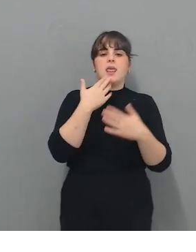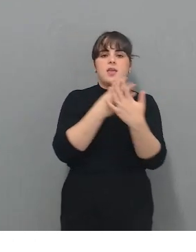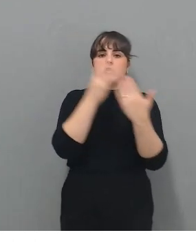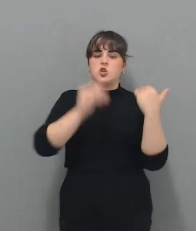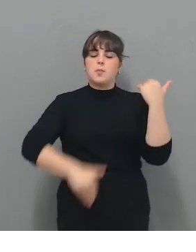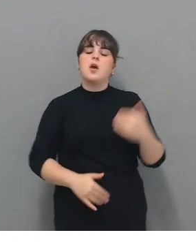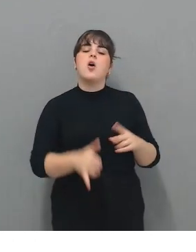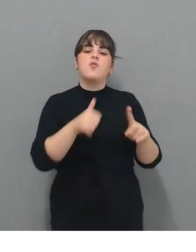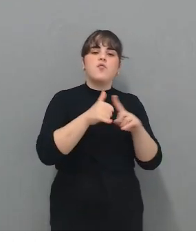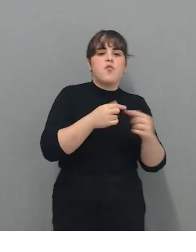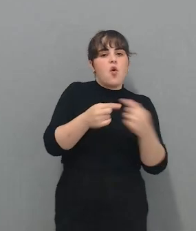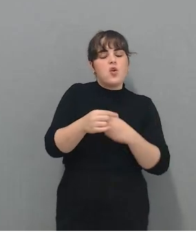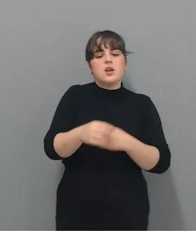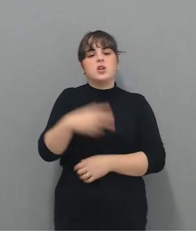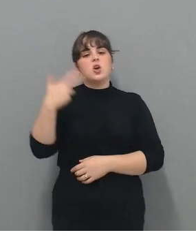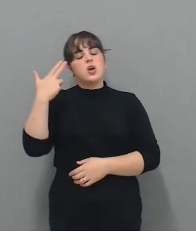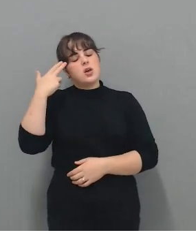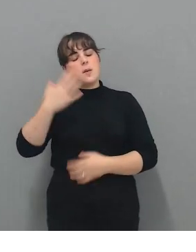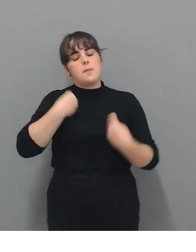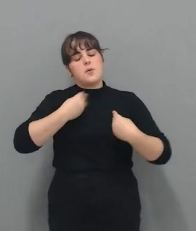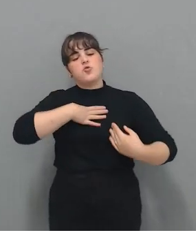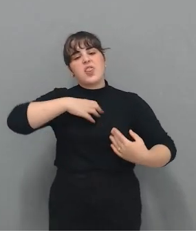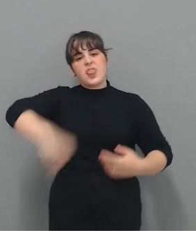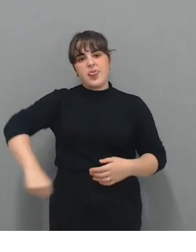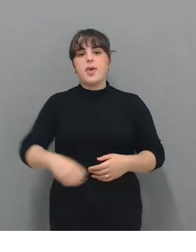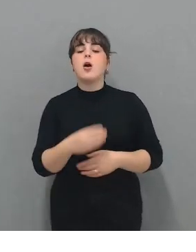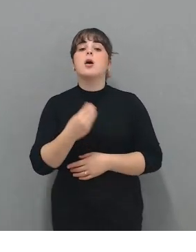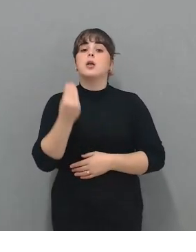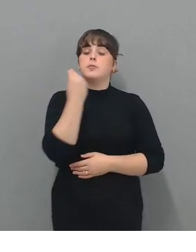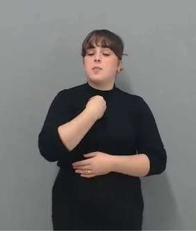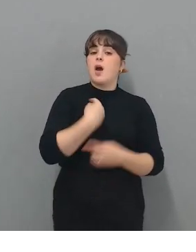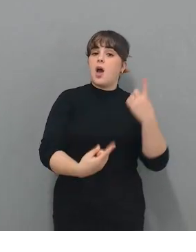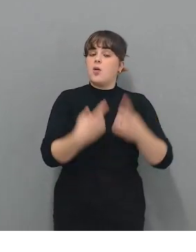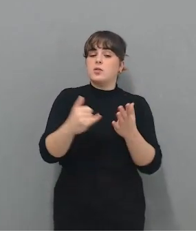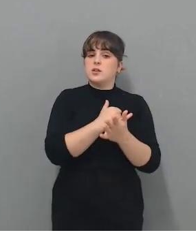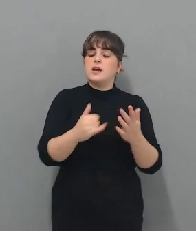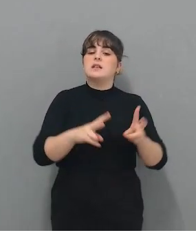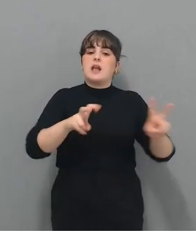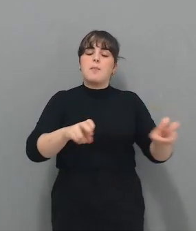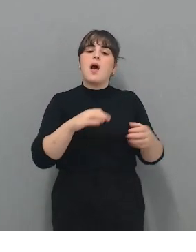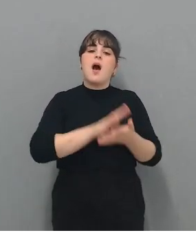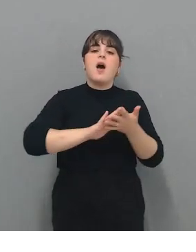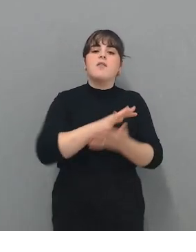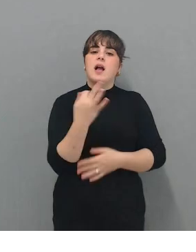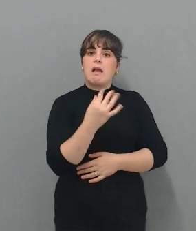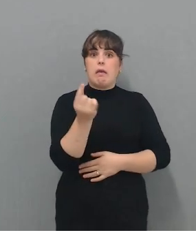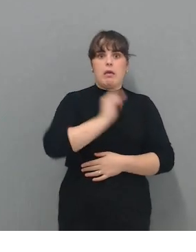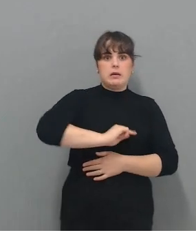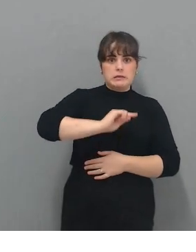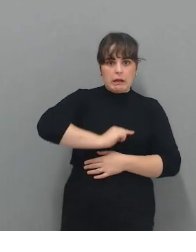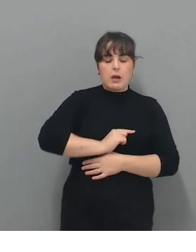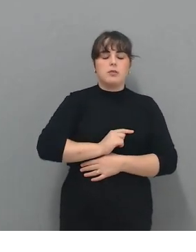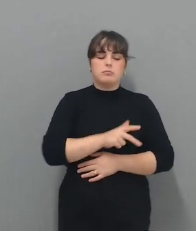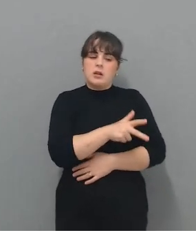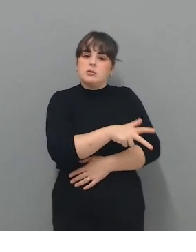suicidio. Existen hoy en día asignaturas que hablan de ética, en las que, bueno, se habla un poco de los derechos. Pero